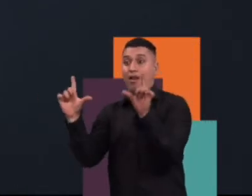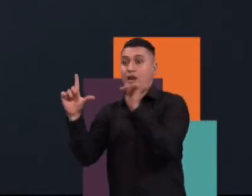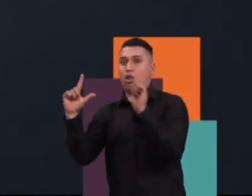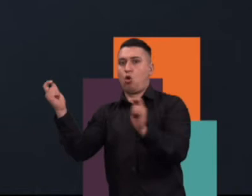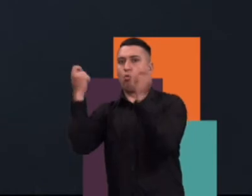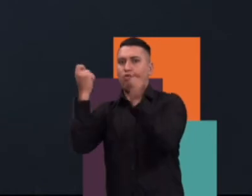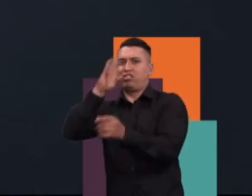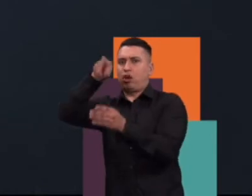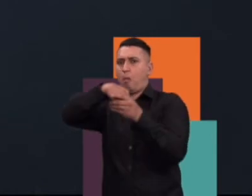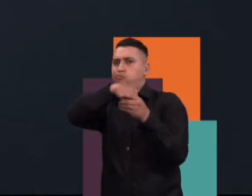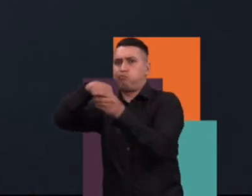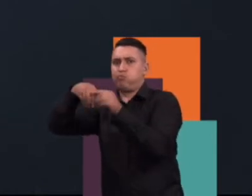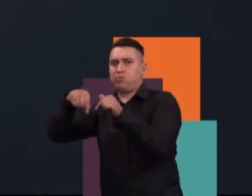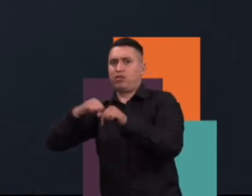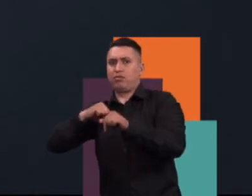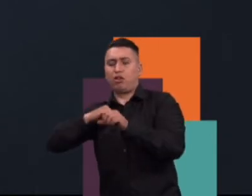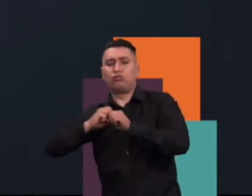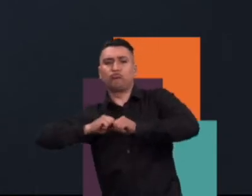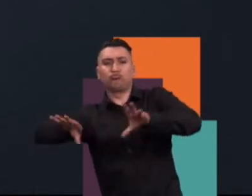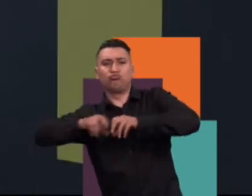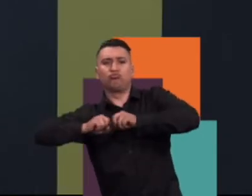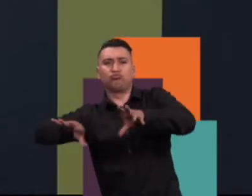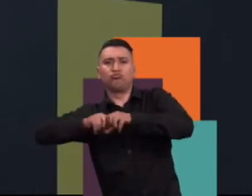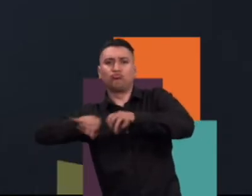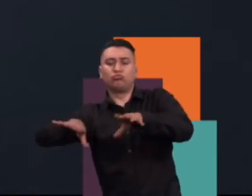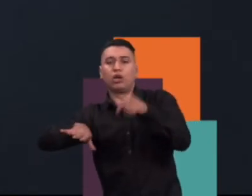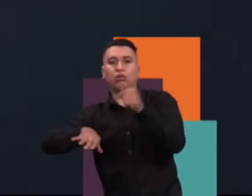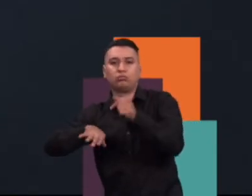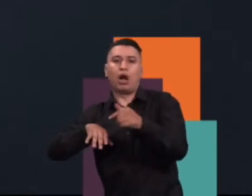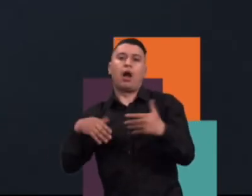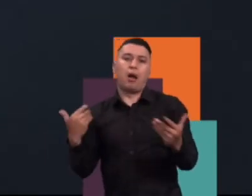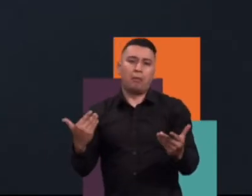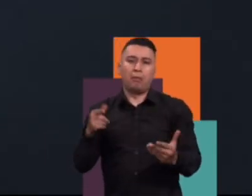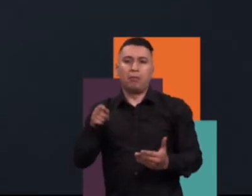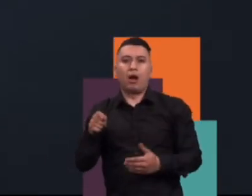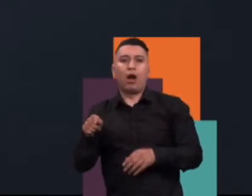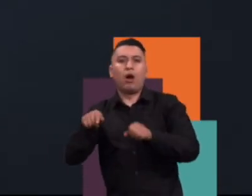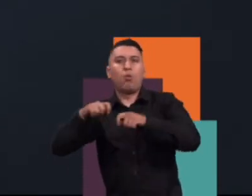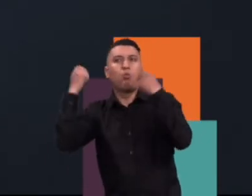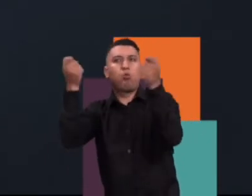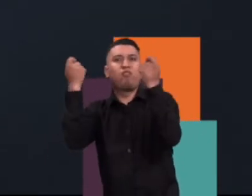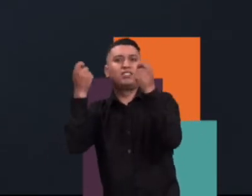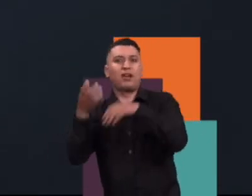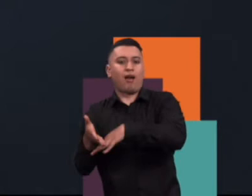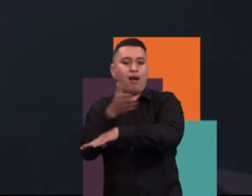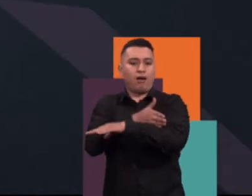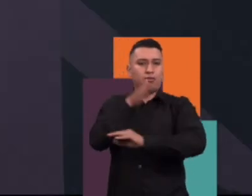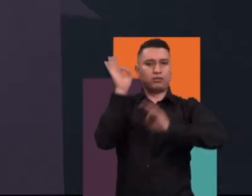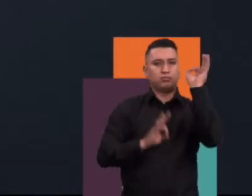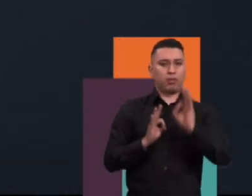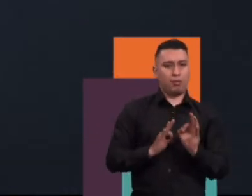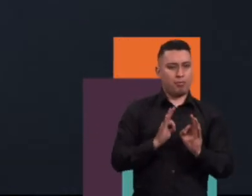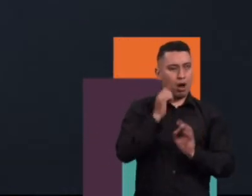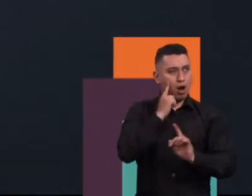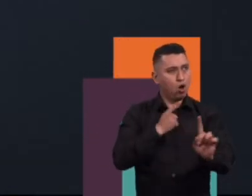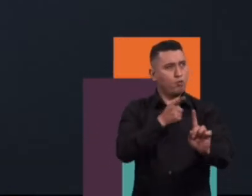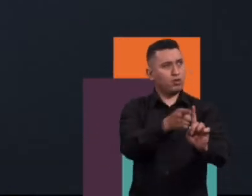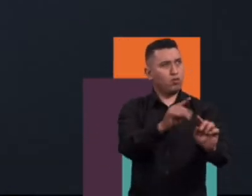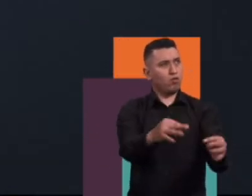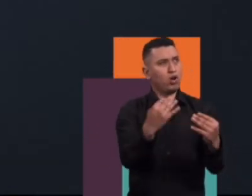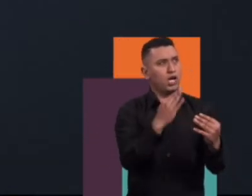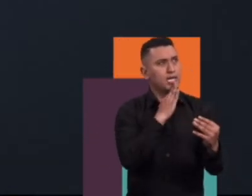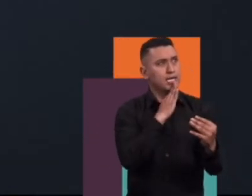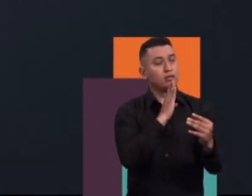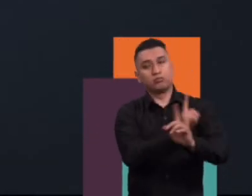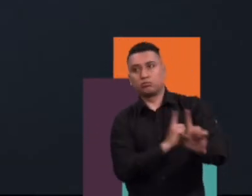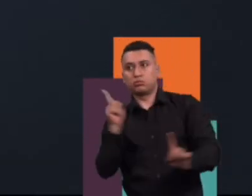que ofrecen, entonces es muy chévere ir haciendo como la segmentación hacia quién va dirigido esto. Yo conozco a